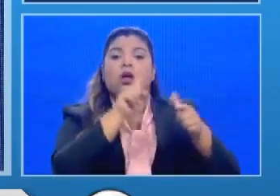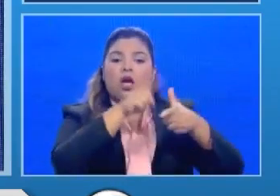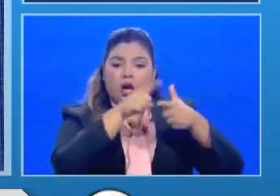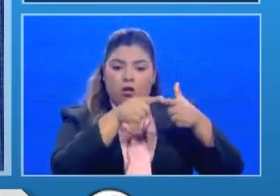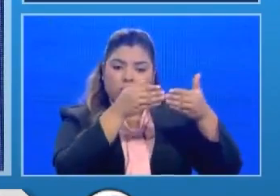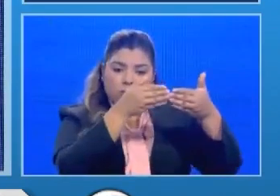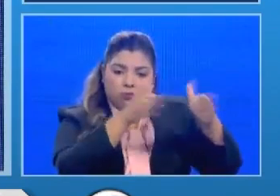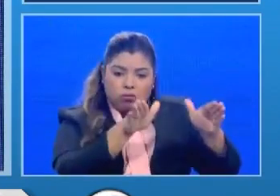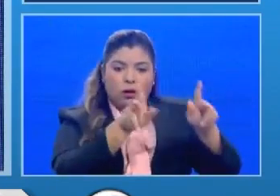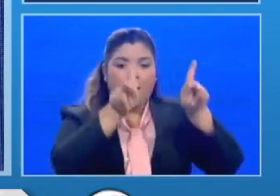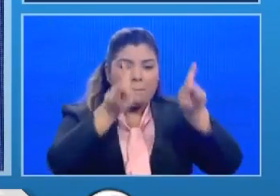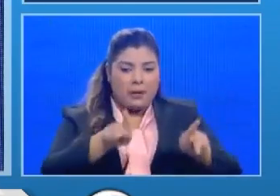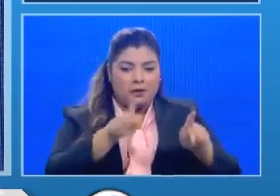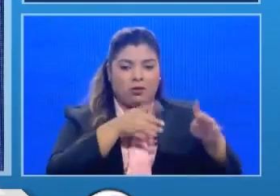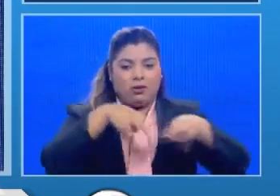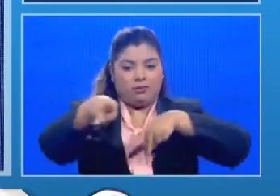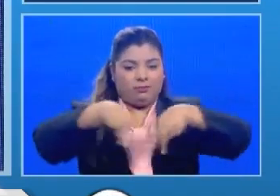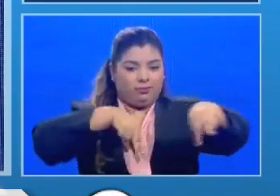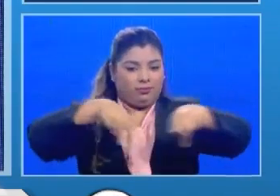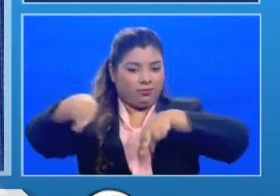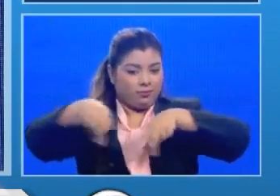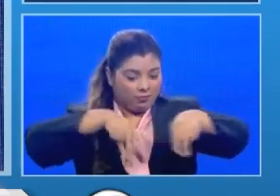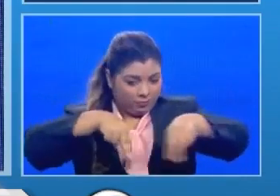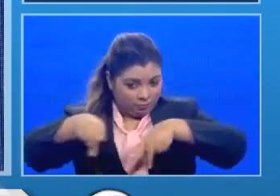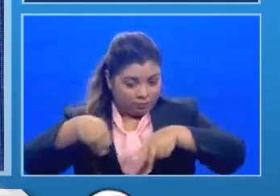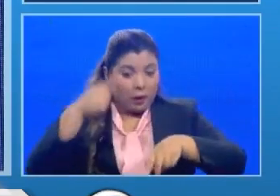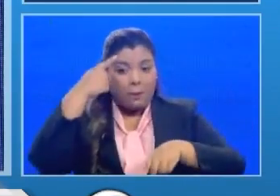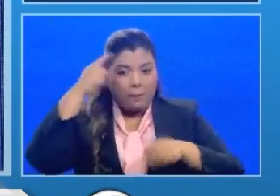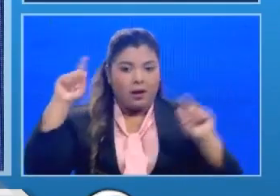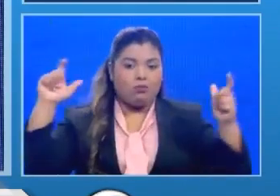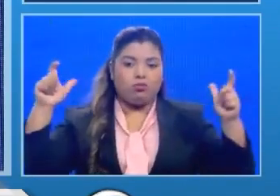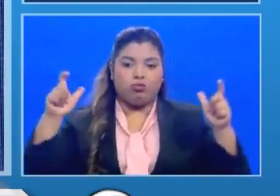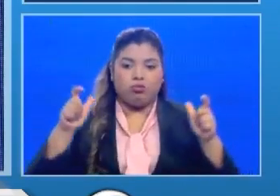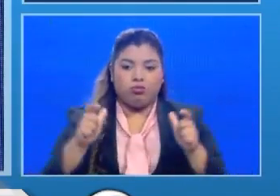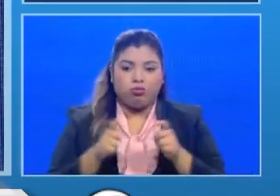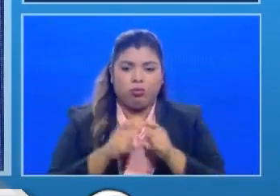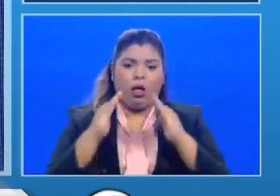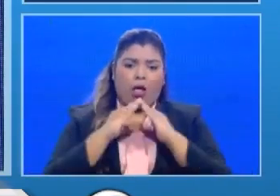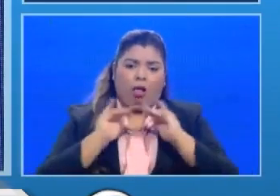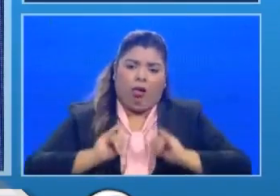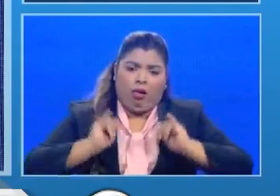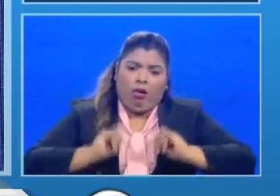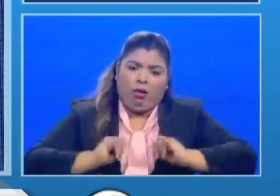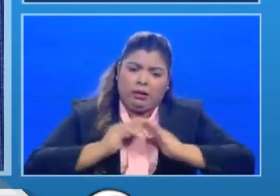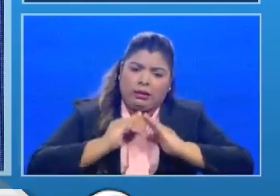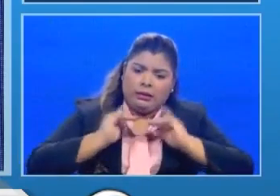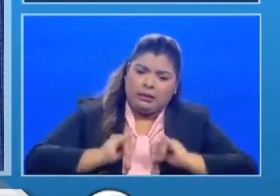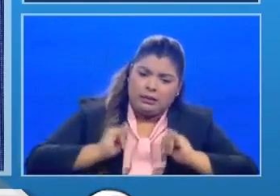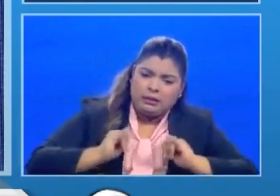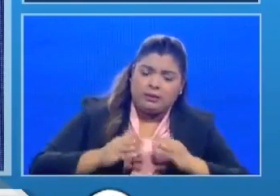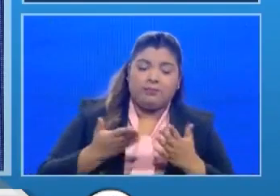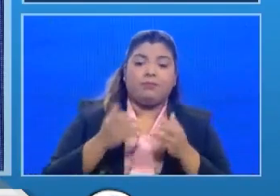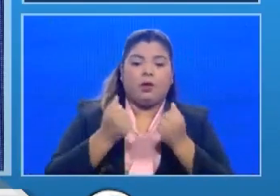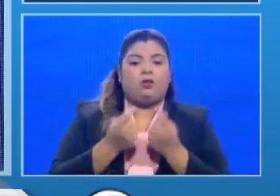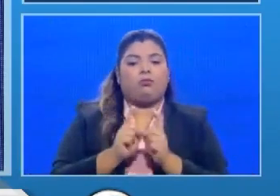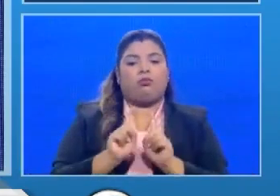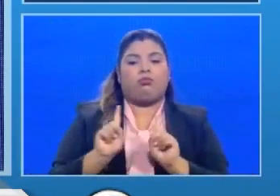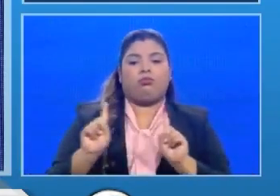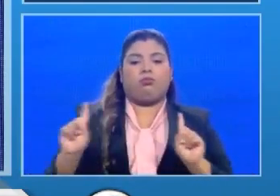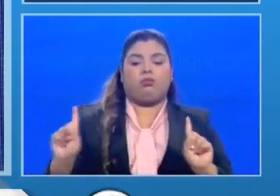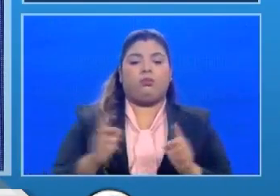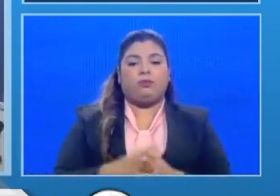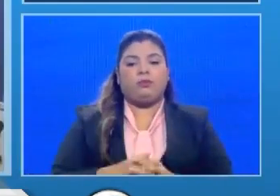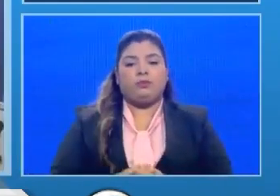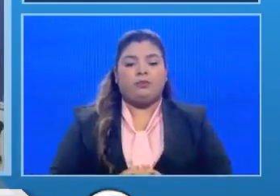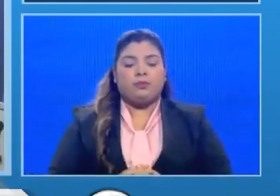prioridad para implementar las medidas de ir reduciendo el aislamiento o las medidas de distanciamiento físico